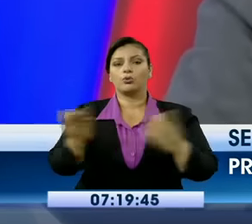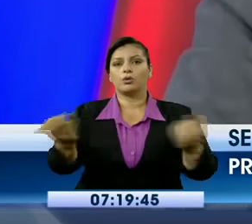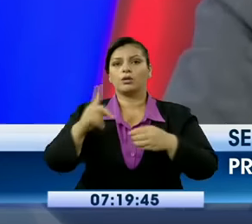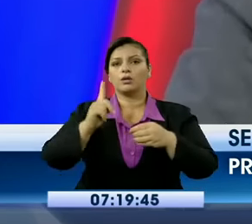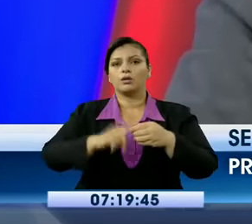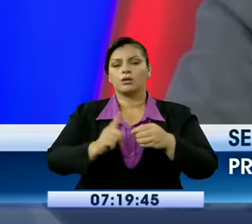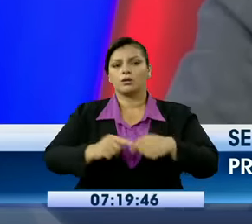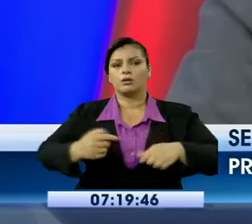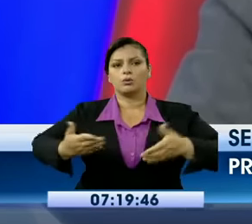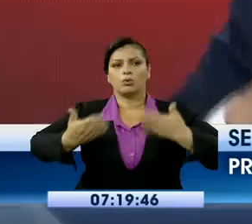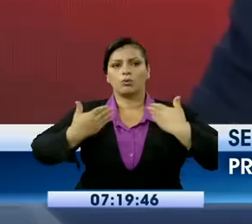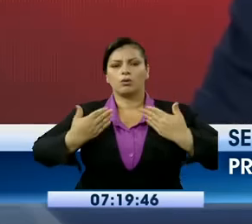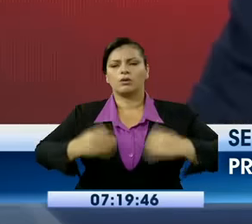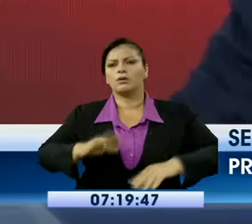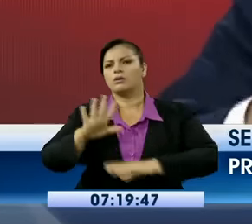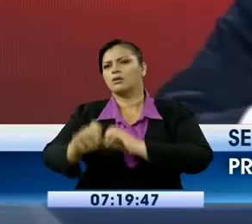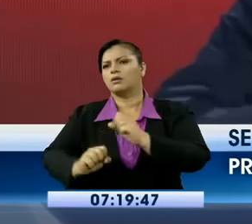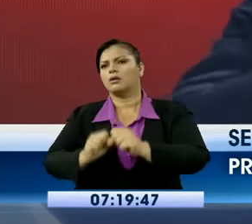años en zonas de frontera.